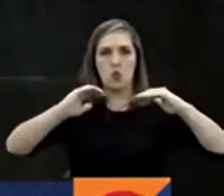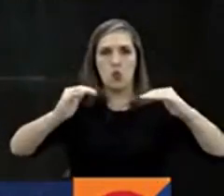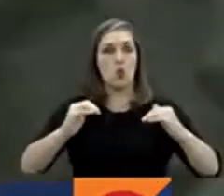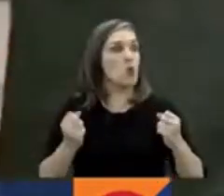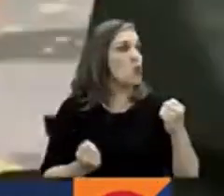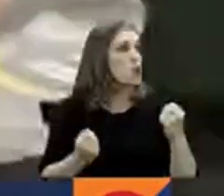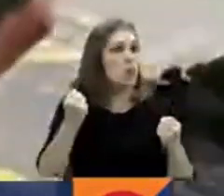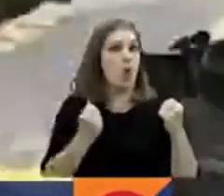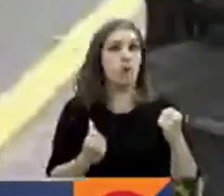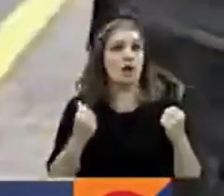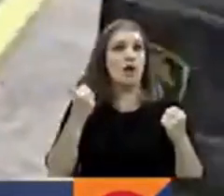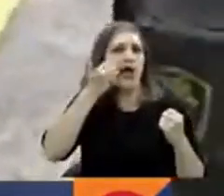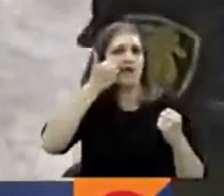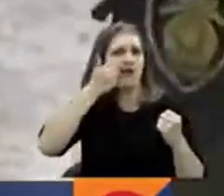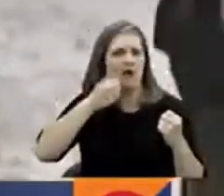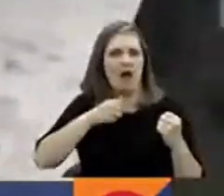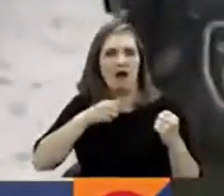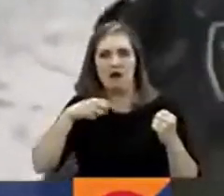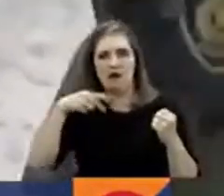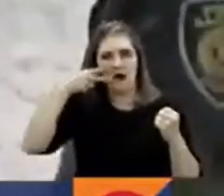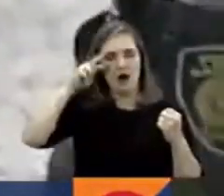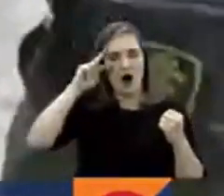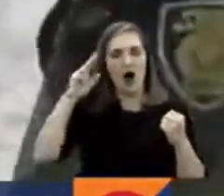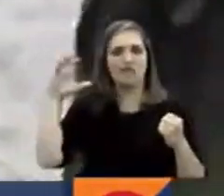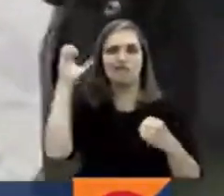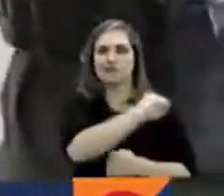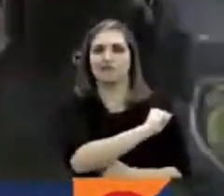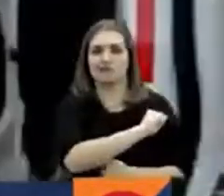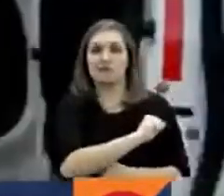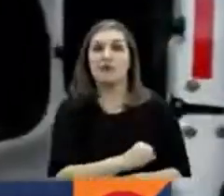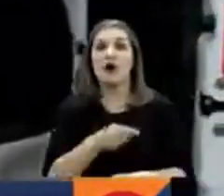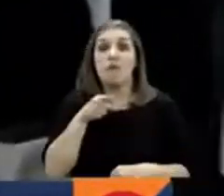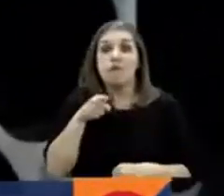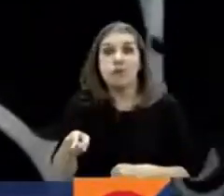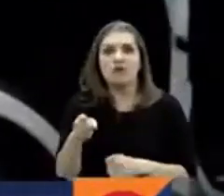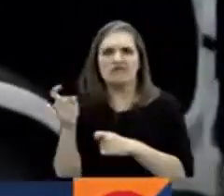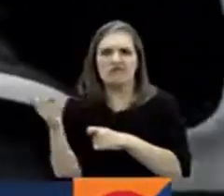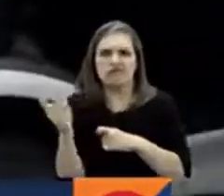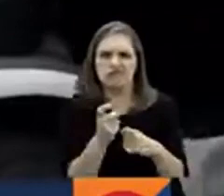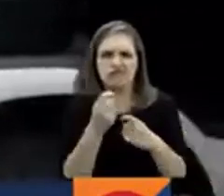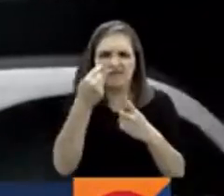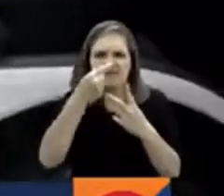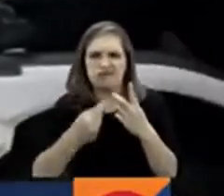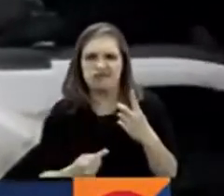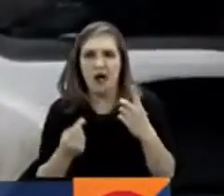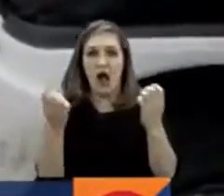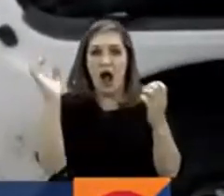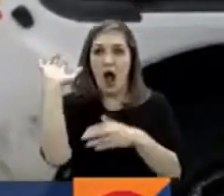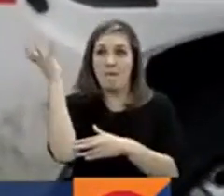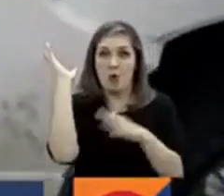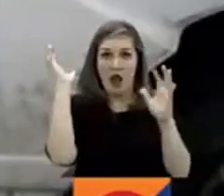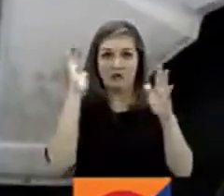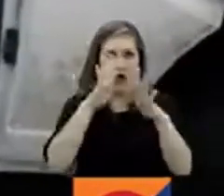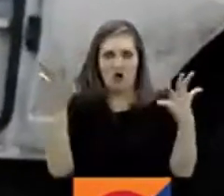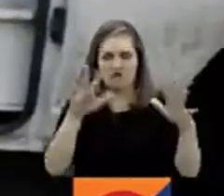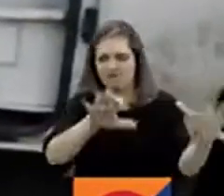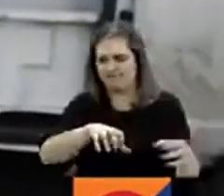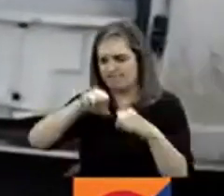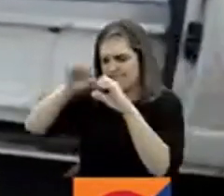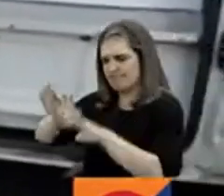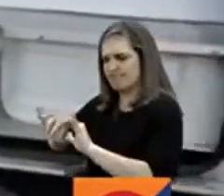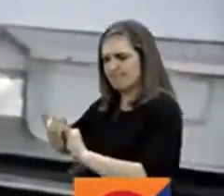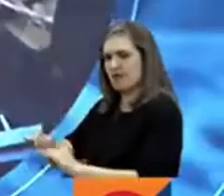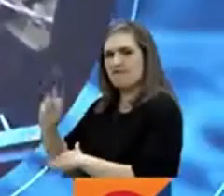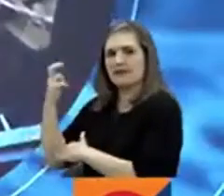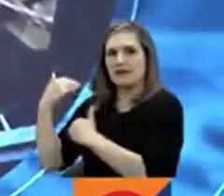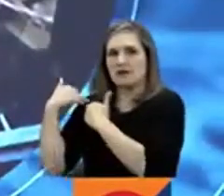transportar un paciente. Las personas capturadas, el material de guerra y la ambulancia fueron dejadas a disposición de la Fiscalía General de